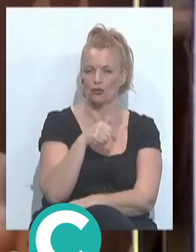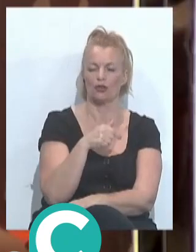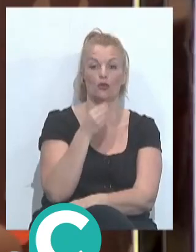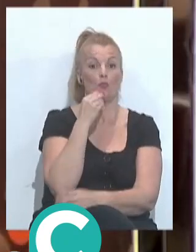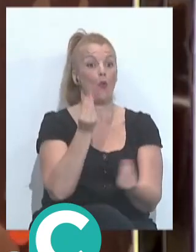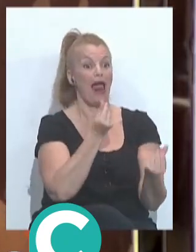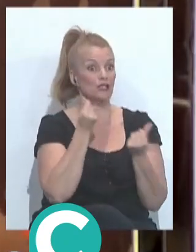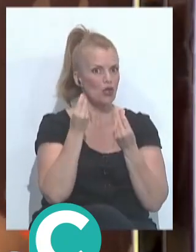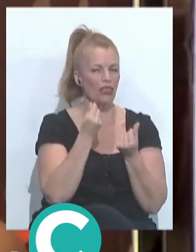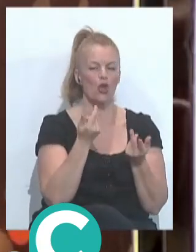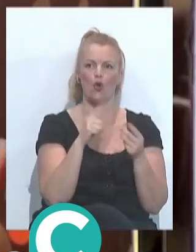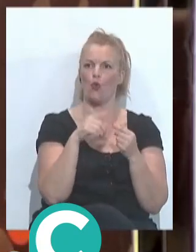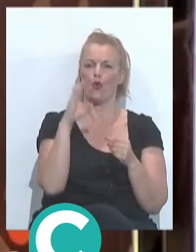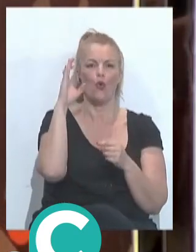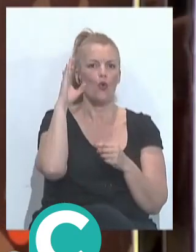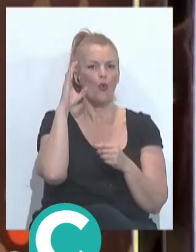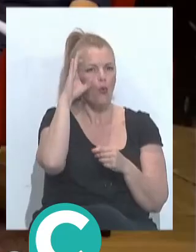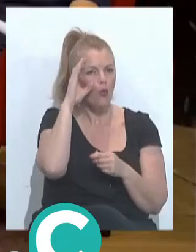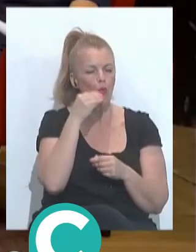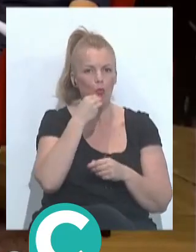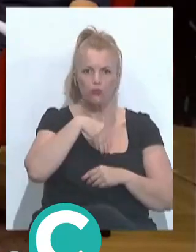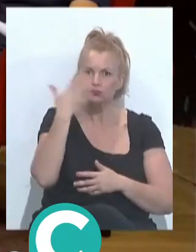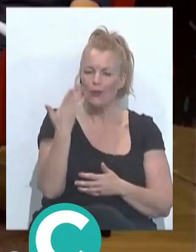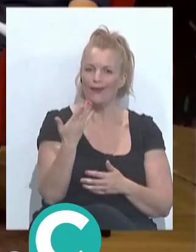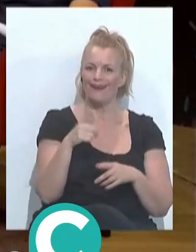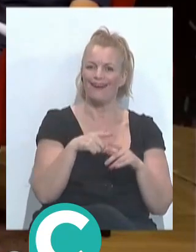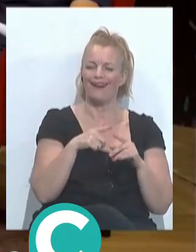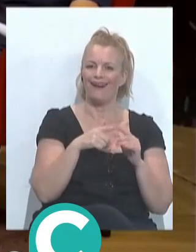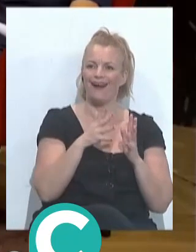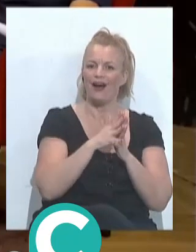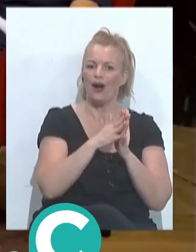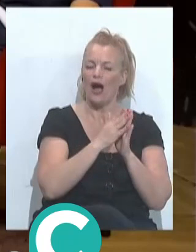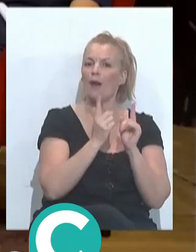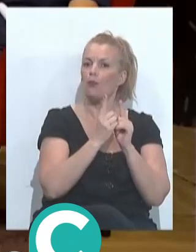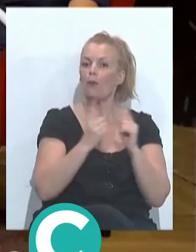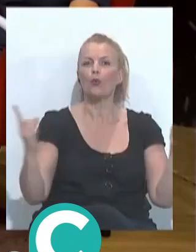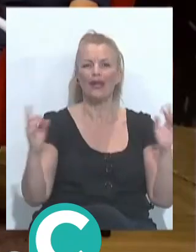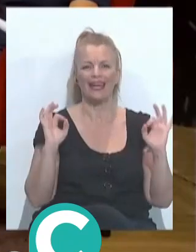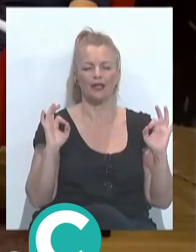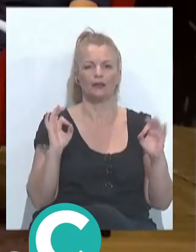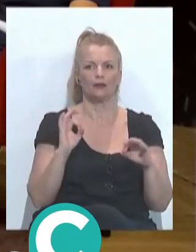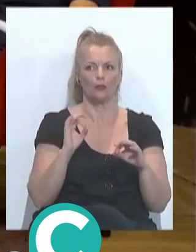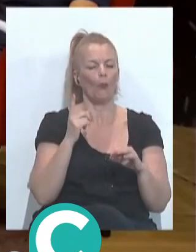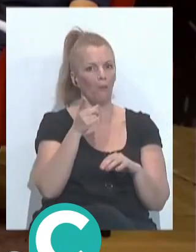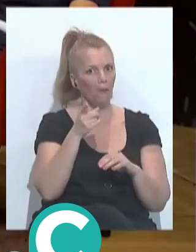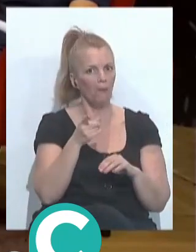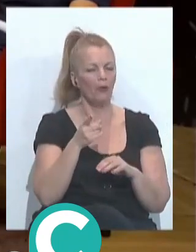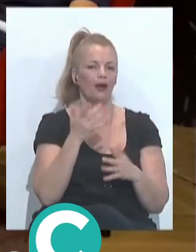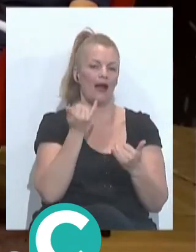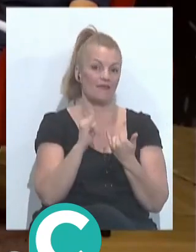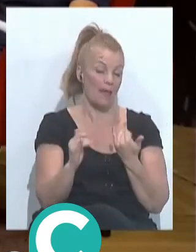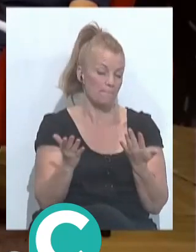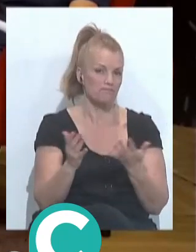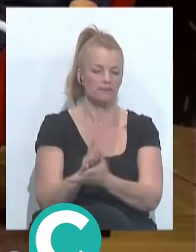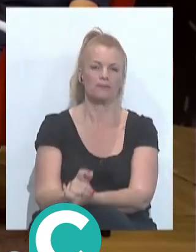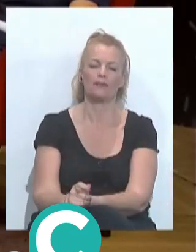Dejo muy buenas sensaciones, la escuchamos y nos encantó el popurrí y dijimos... Oye, a punta manera. A punta manera. Pero tirando un poquito más